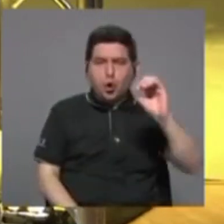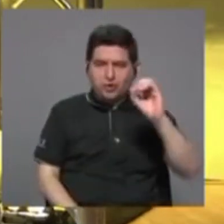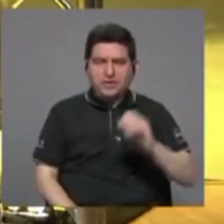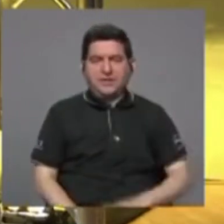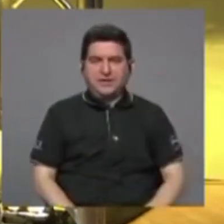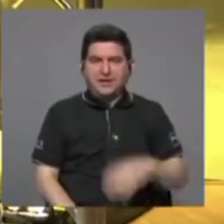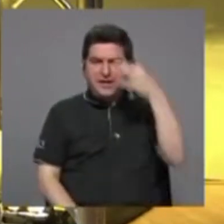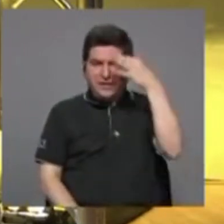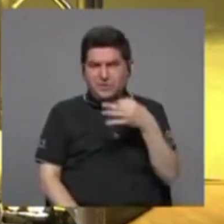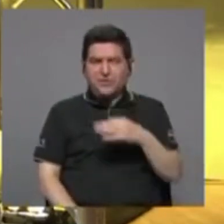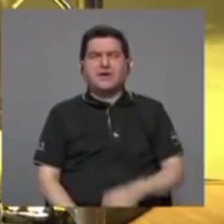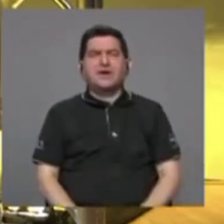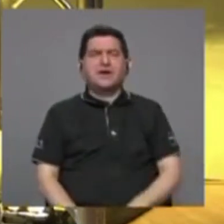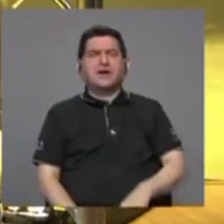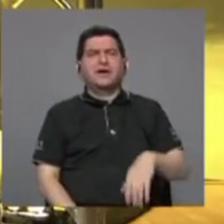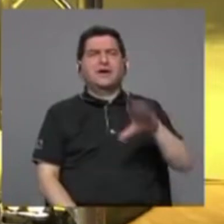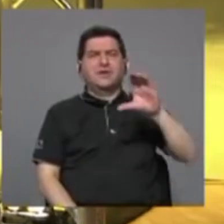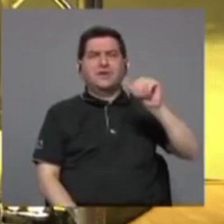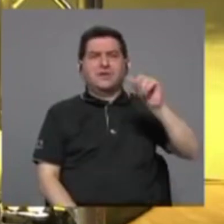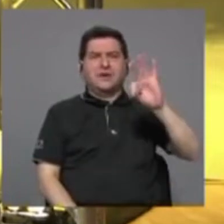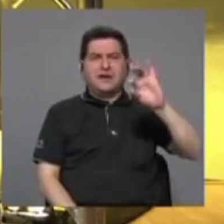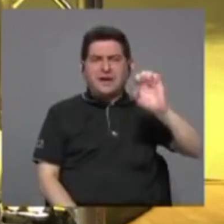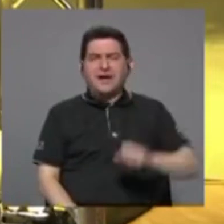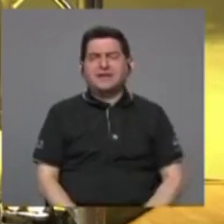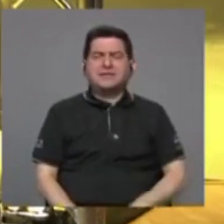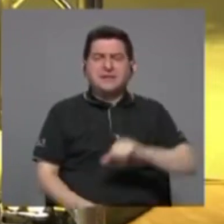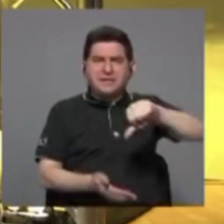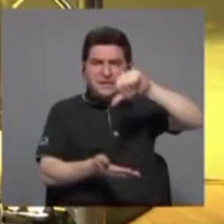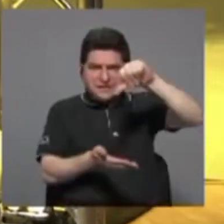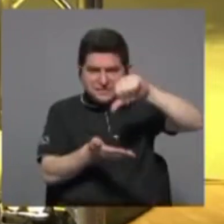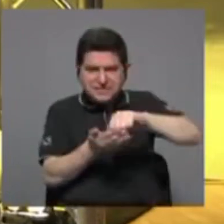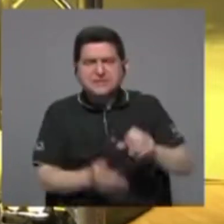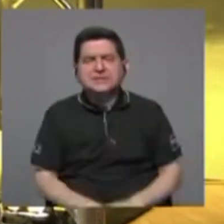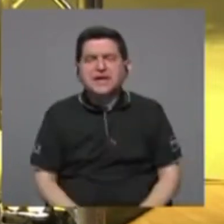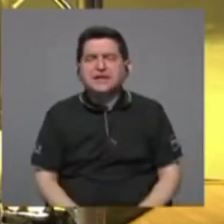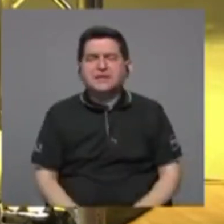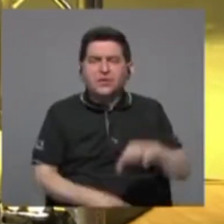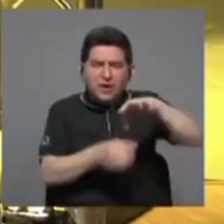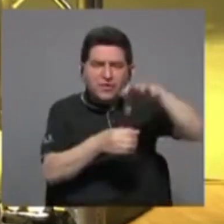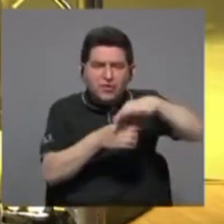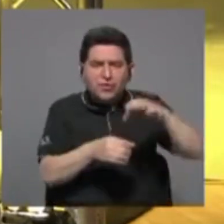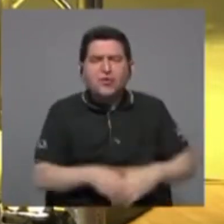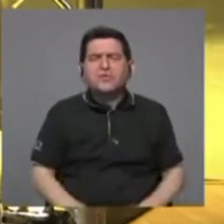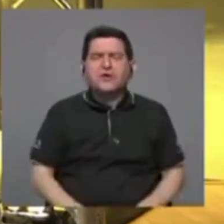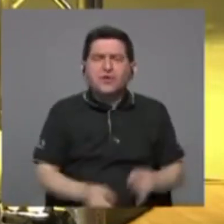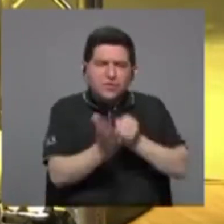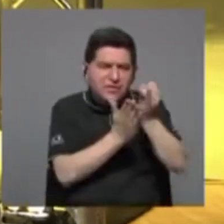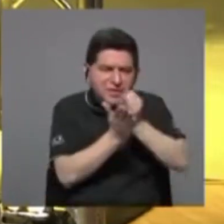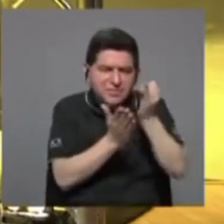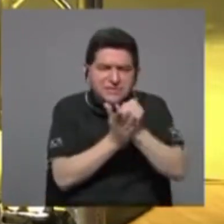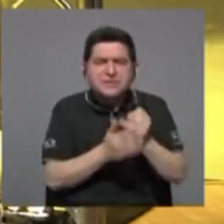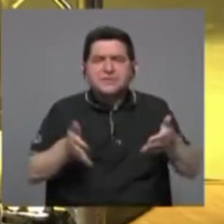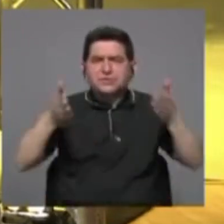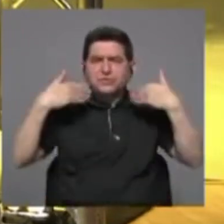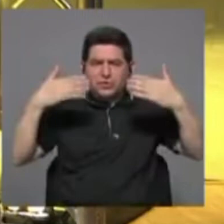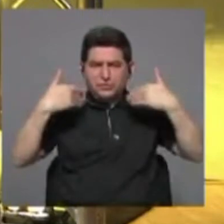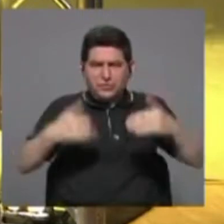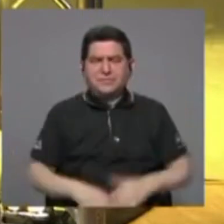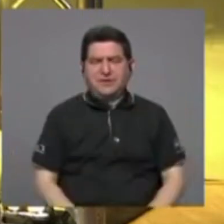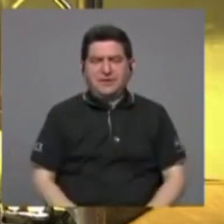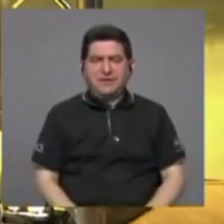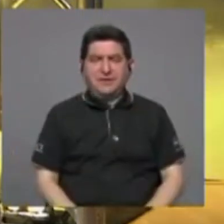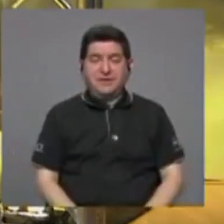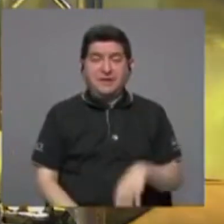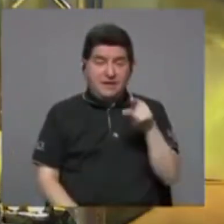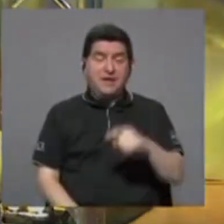Yo pienso, CATIE, el Centro Económico Tropical de Investigación y Enseñanza, es una institución que se